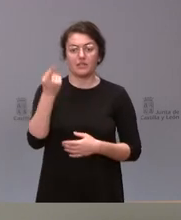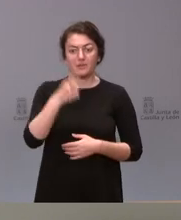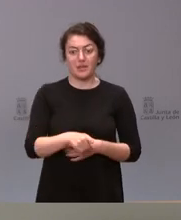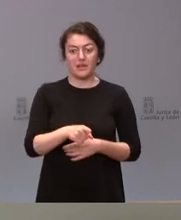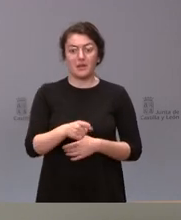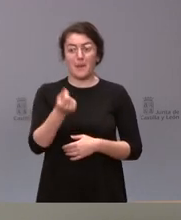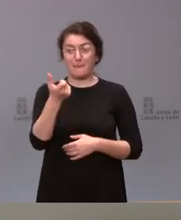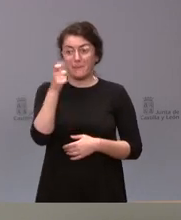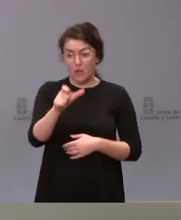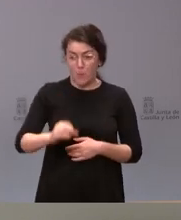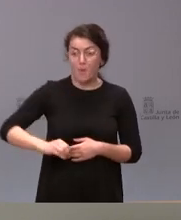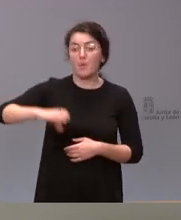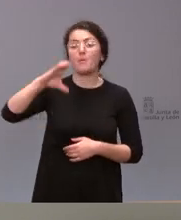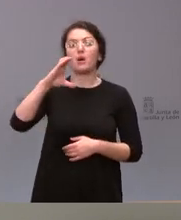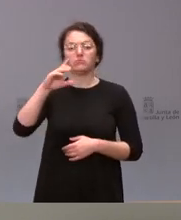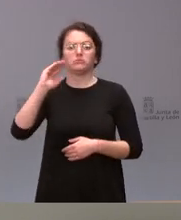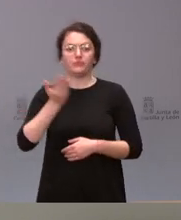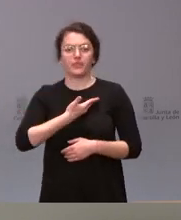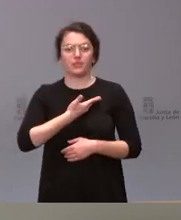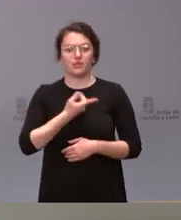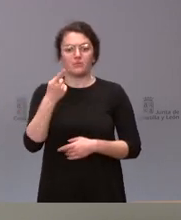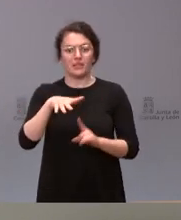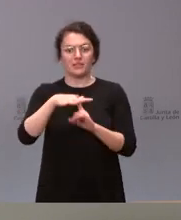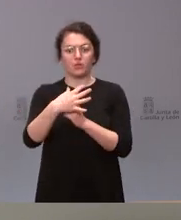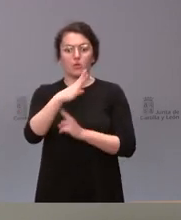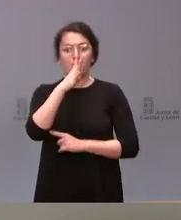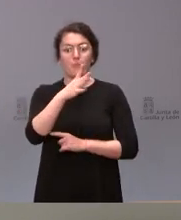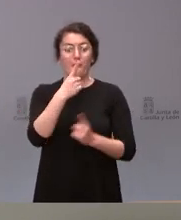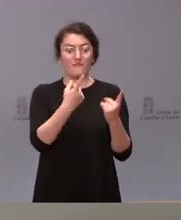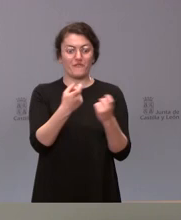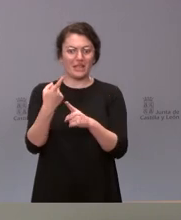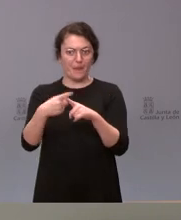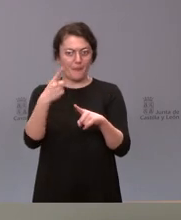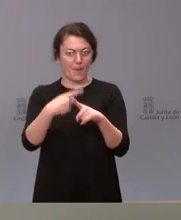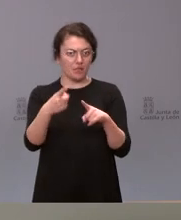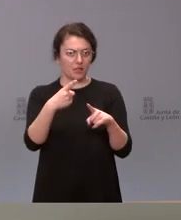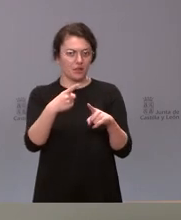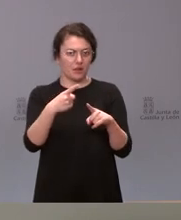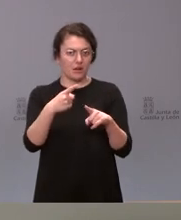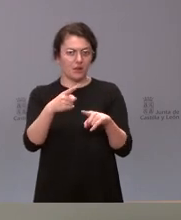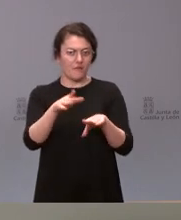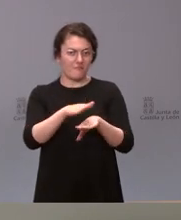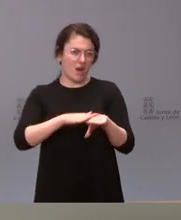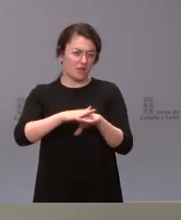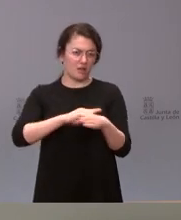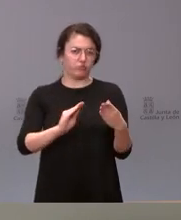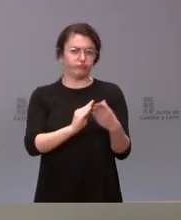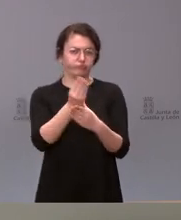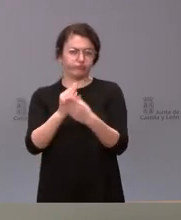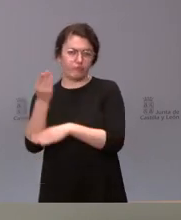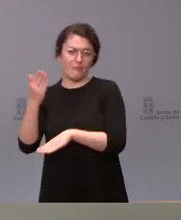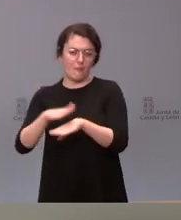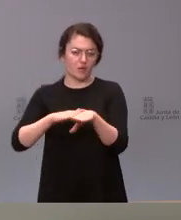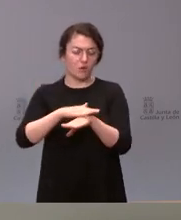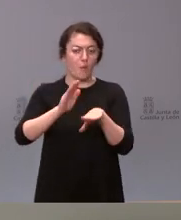y la situación que estamos atravesando de carencia de algunas materias primas o de algunos suministros básicos para la propia